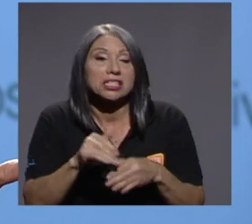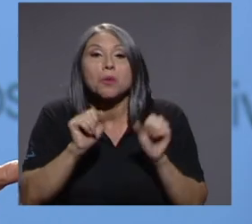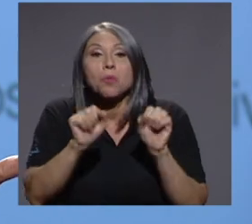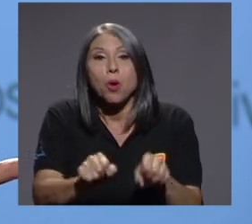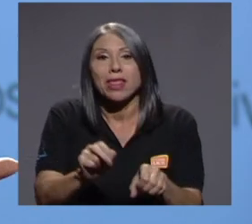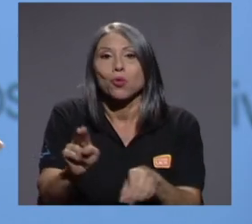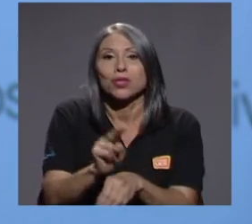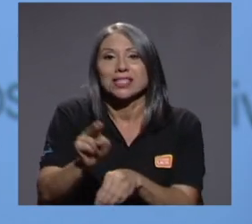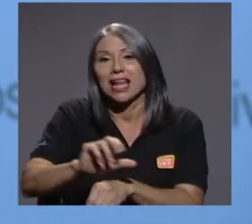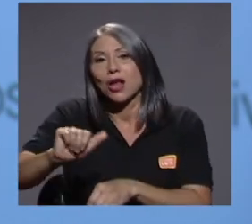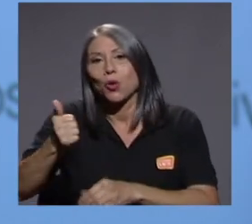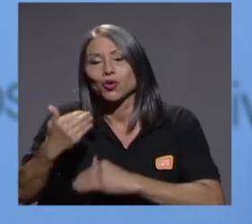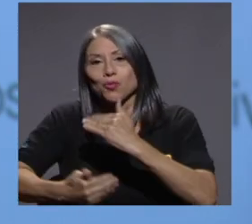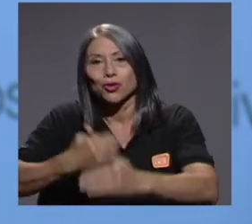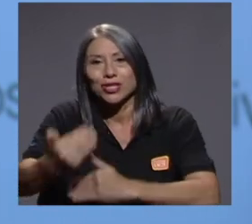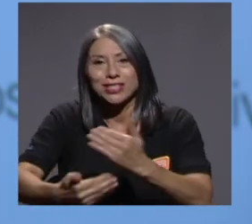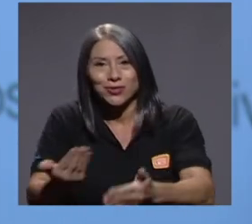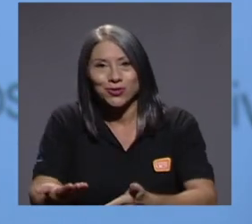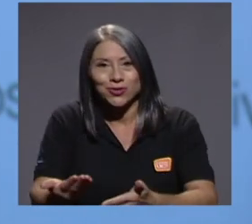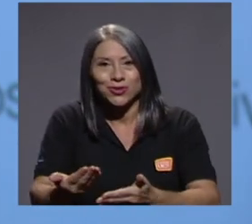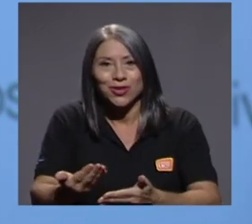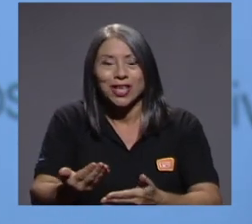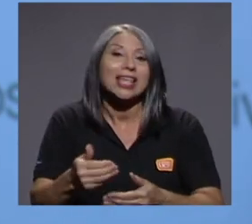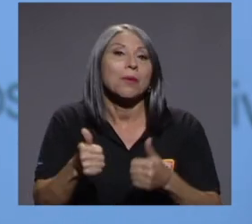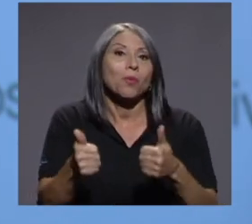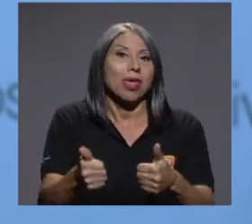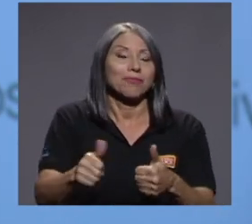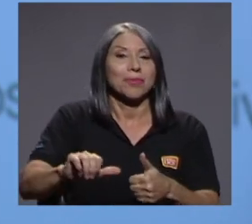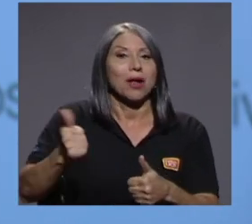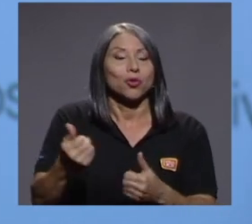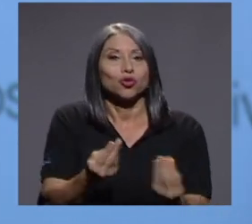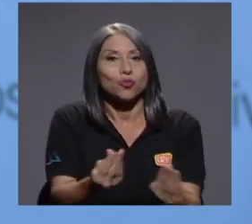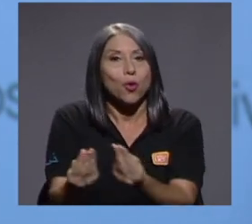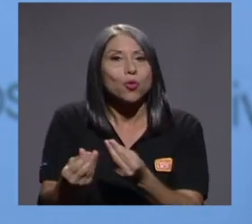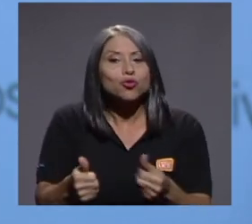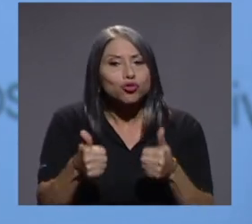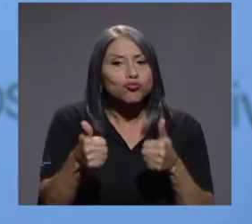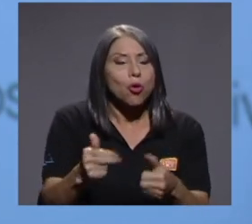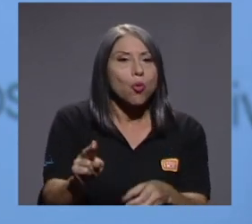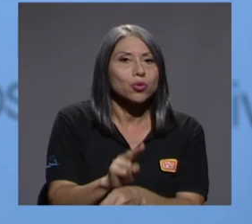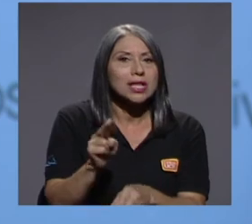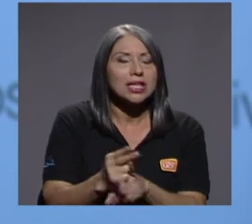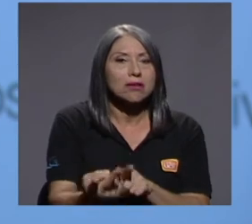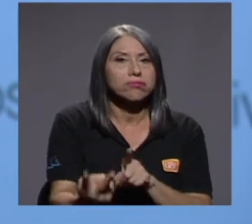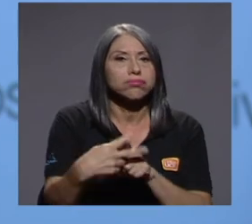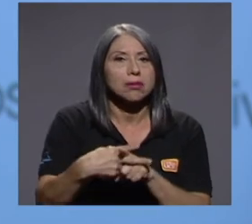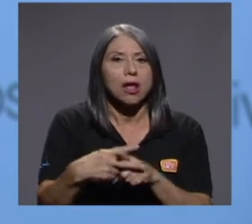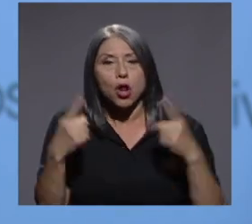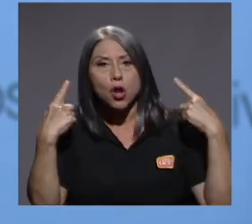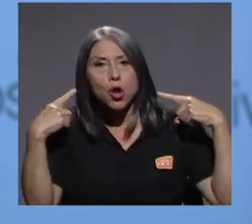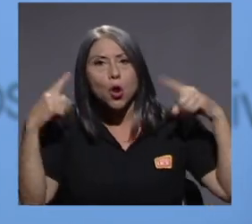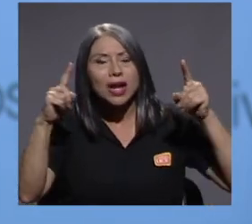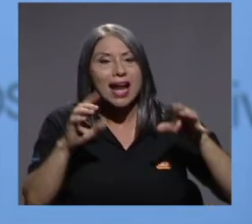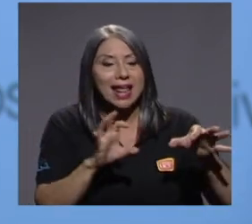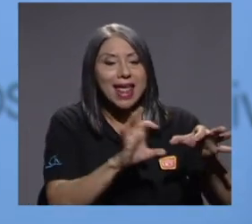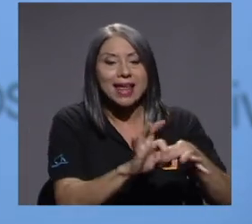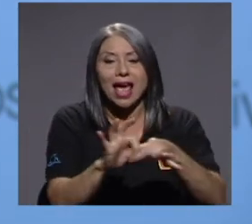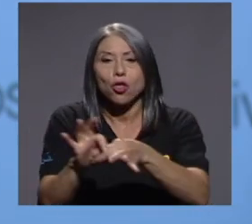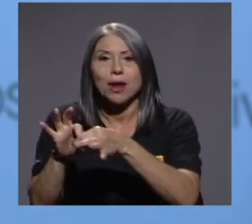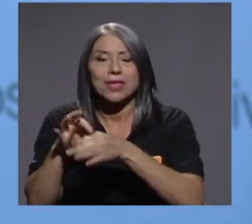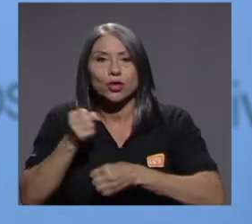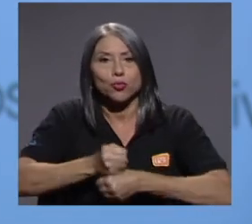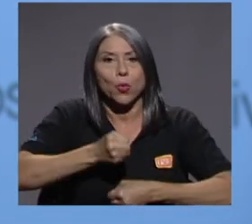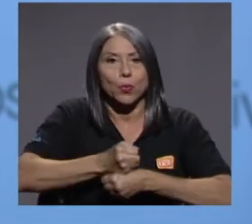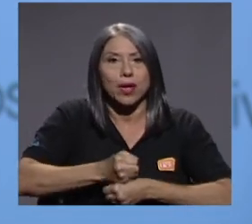procesos, o que sirvan de insumos para otros productos. El lograr encadenamientos productivos, por ejemplo, de la